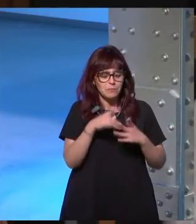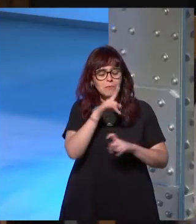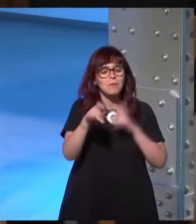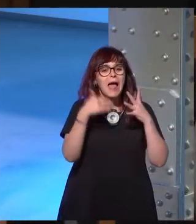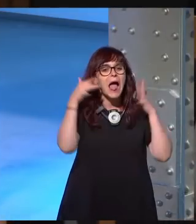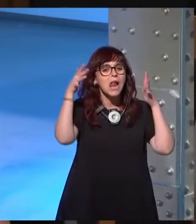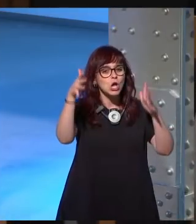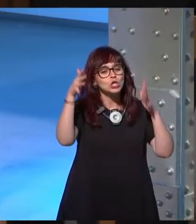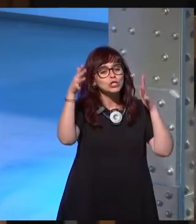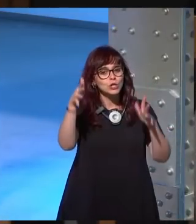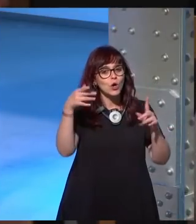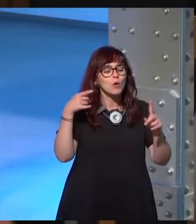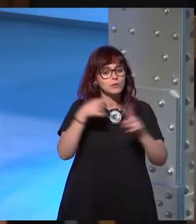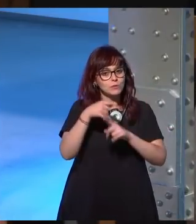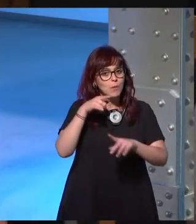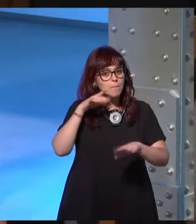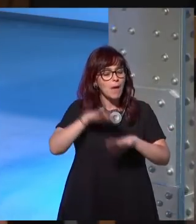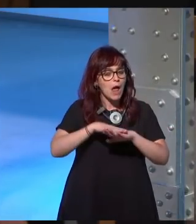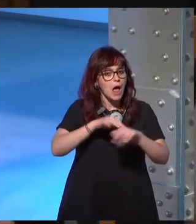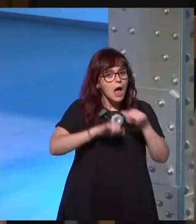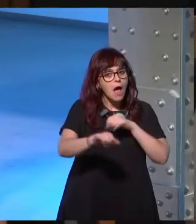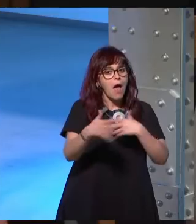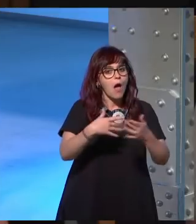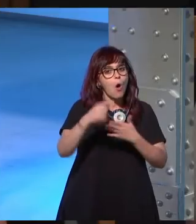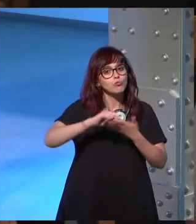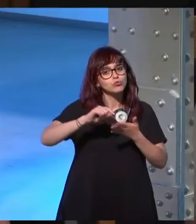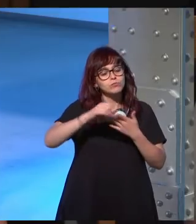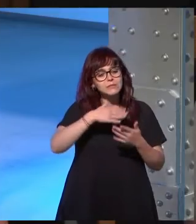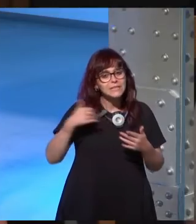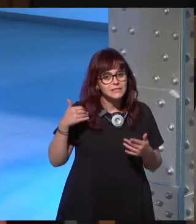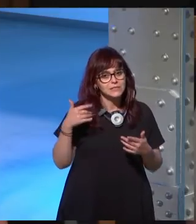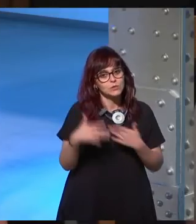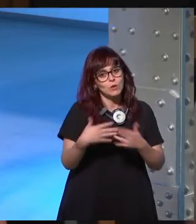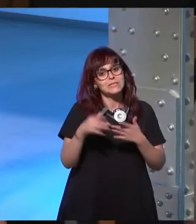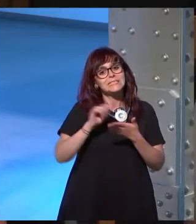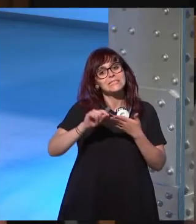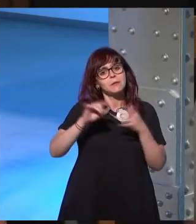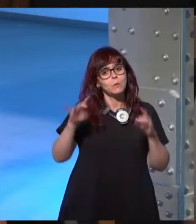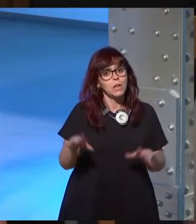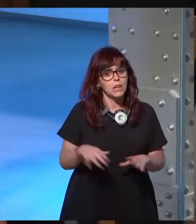tenéis algún tipo de consejo que supongo que sí para ayudar a autores y autoras que también quieren escribir igual